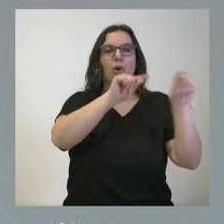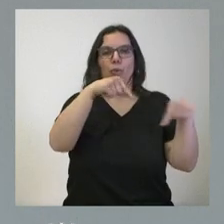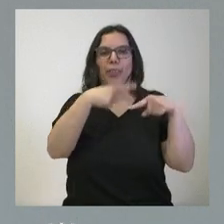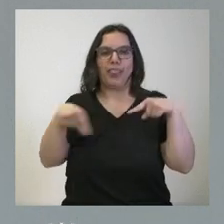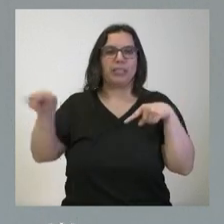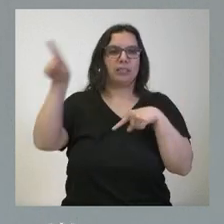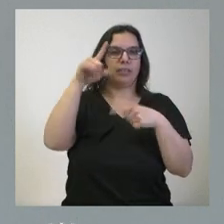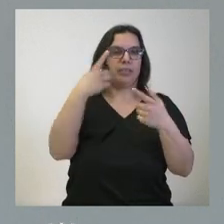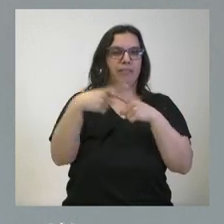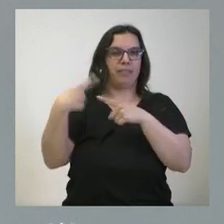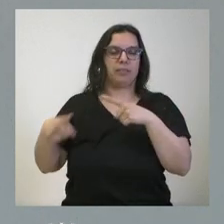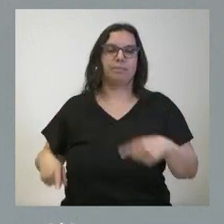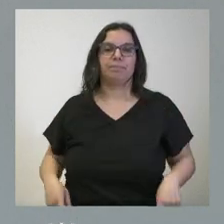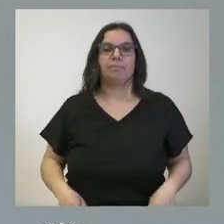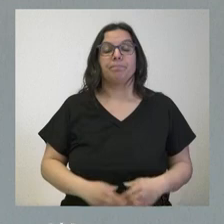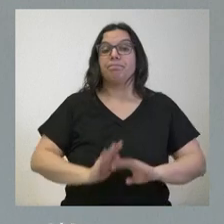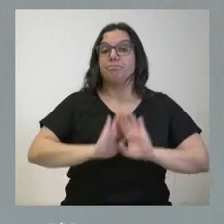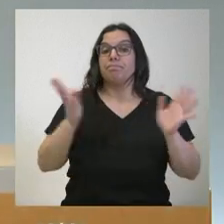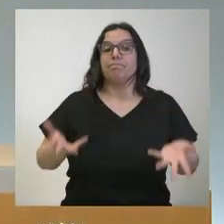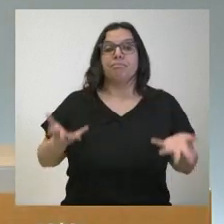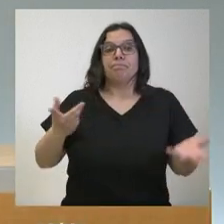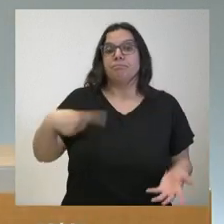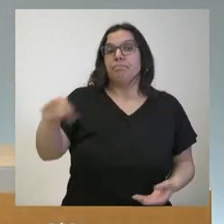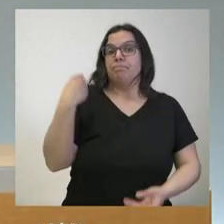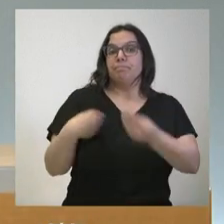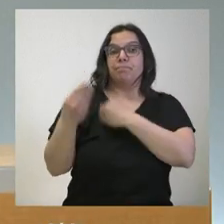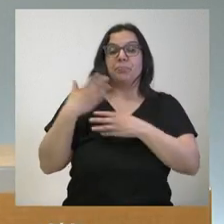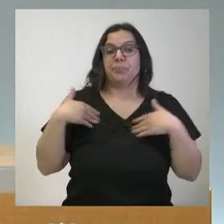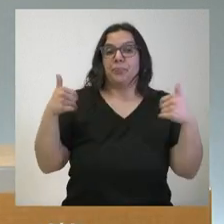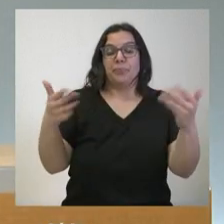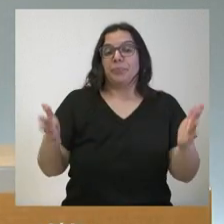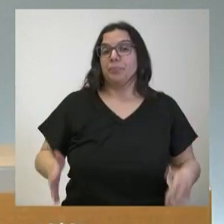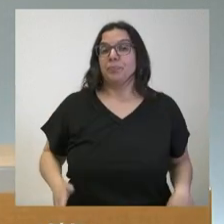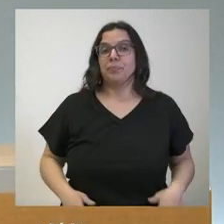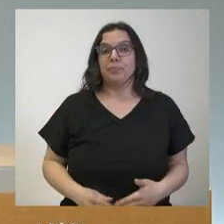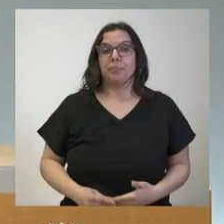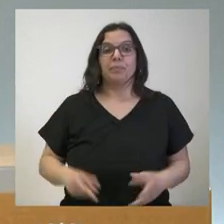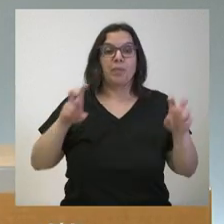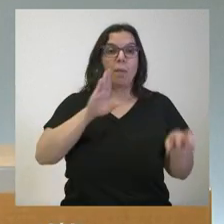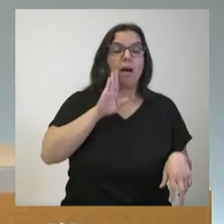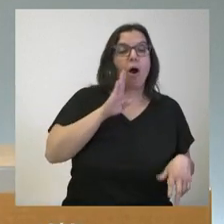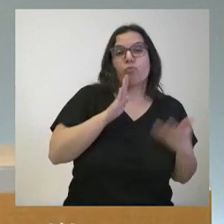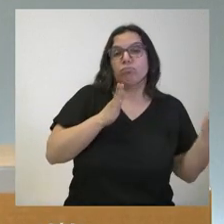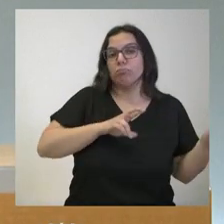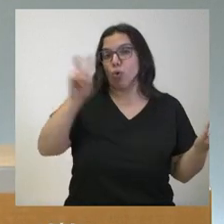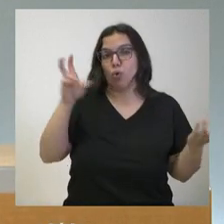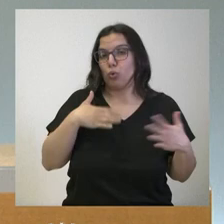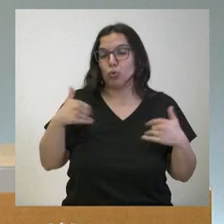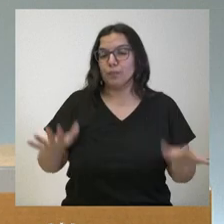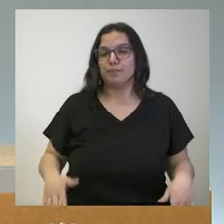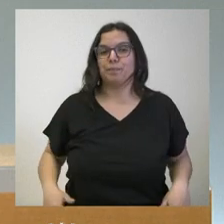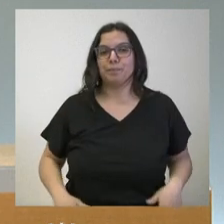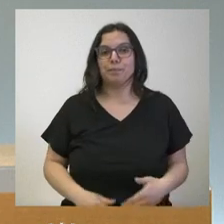de nuestra comunidad autónoma. Pues estamos a su disposición para lo que estimen oportuno formular sobre estos asuntos o sobre cualquier otro.